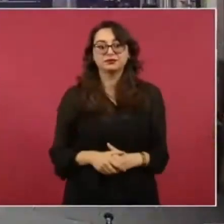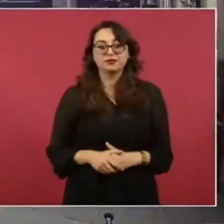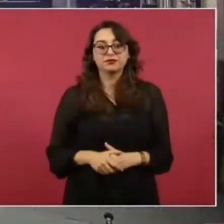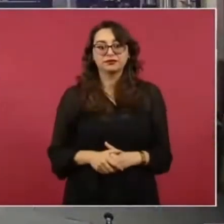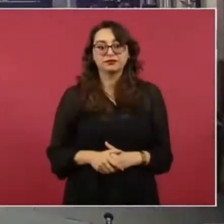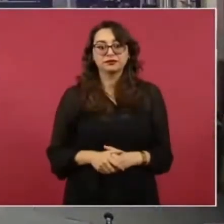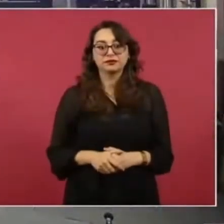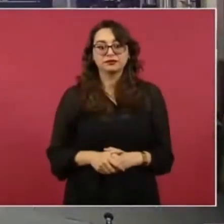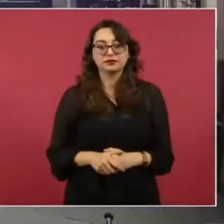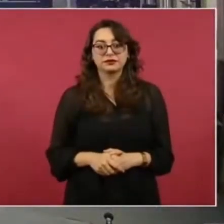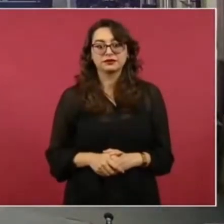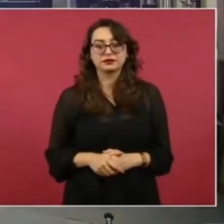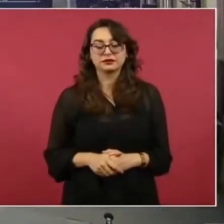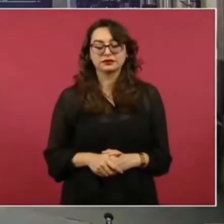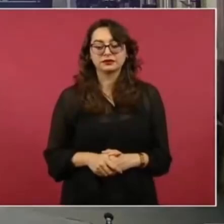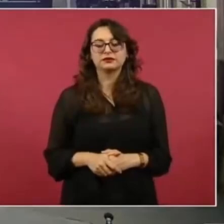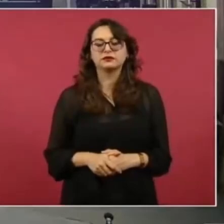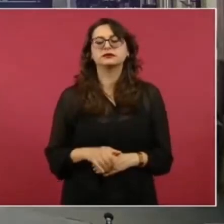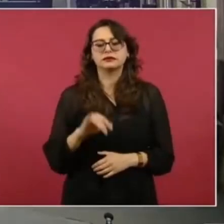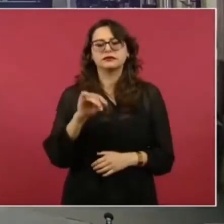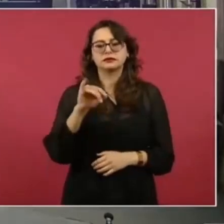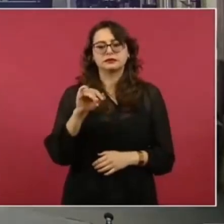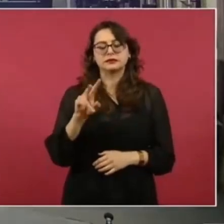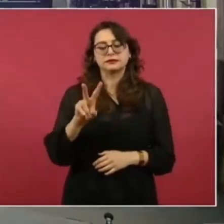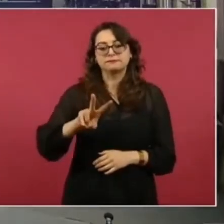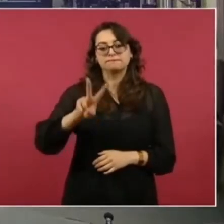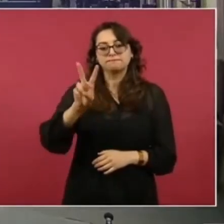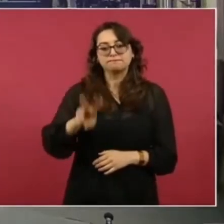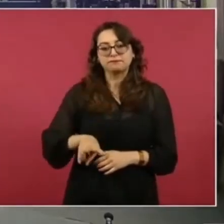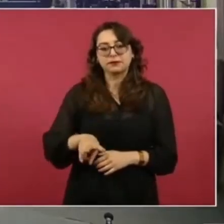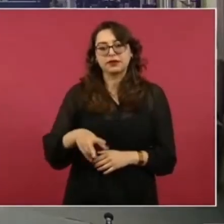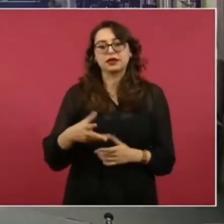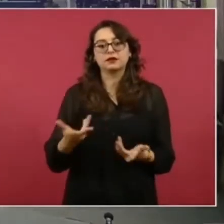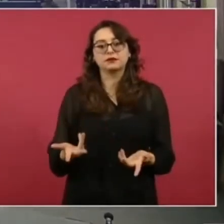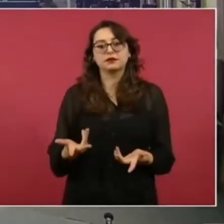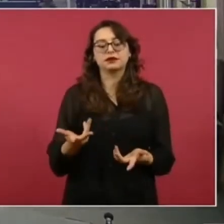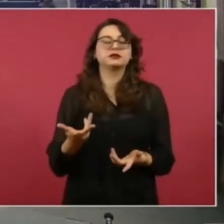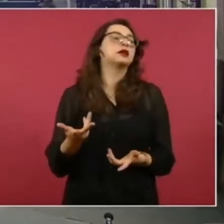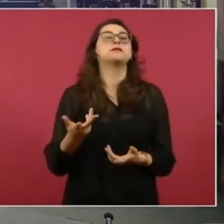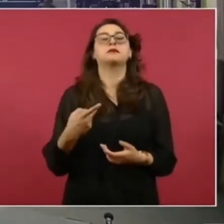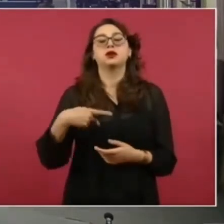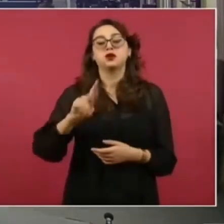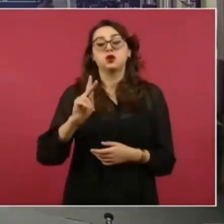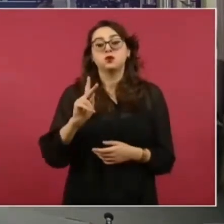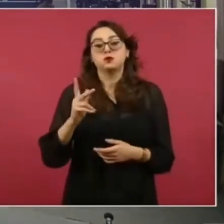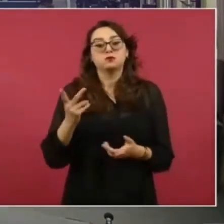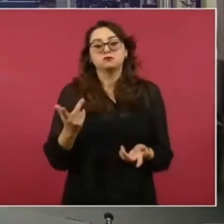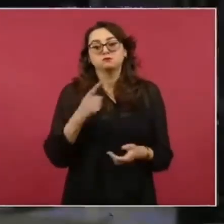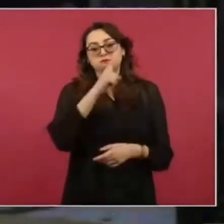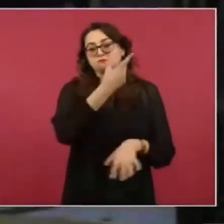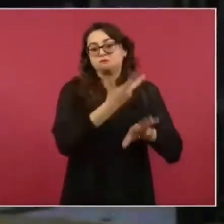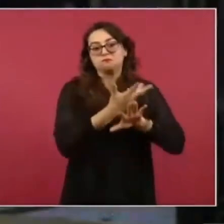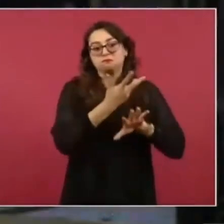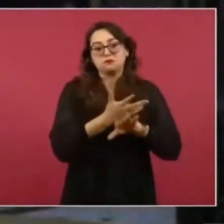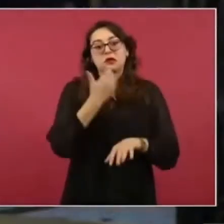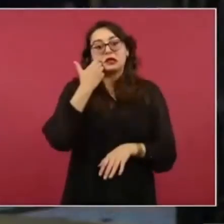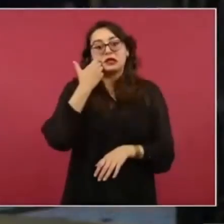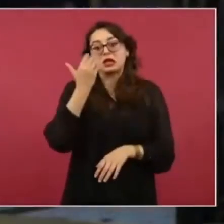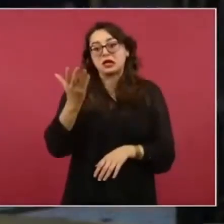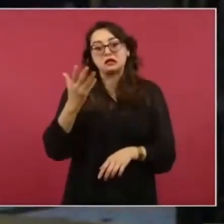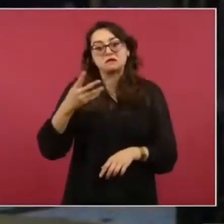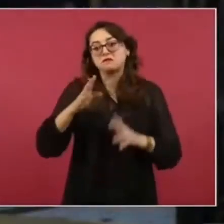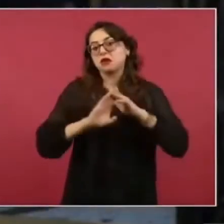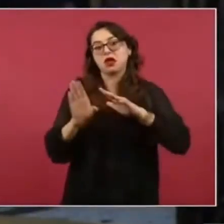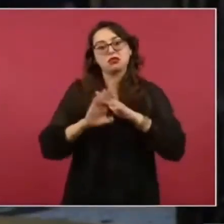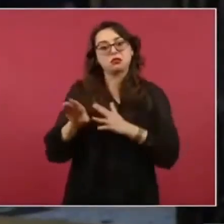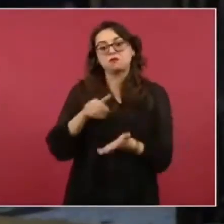la de la de República, hablaba o preveía escenarios de deportaciones para los próximos días. Pregúntale cuál es el escenario que se tiene previsto para México